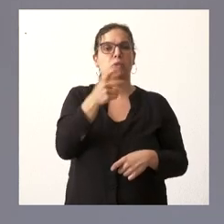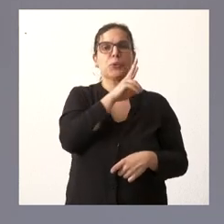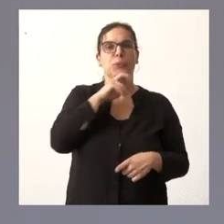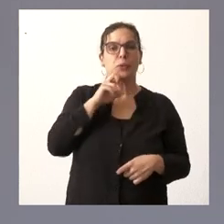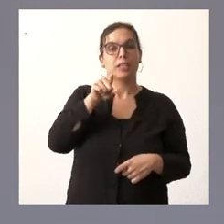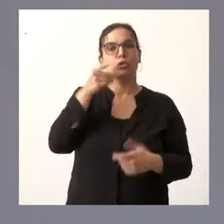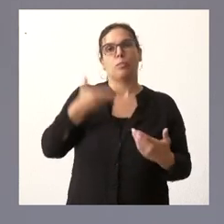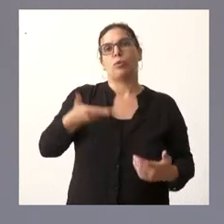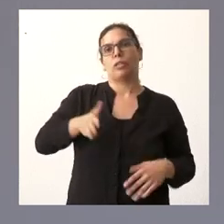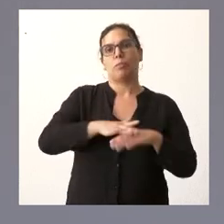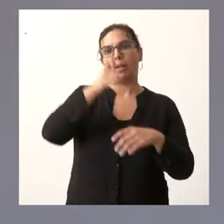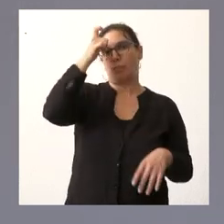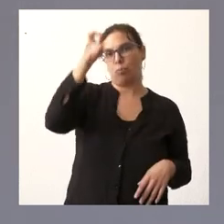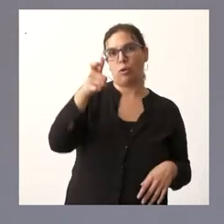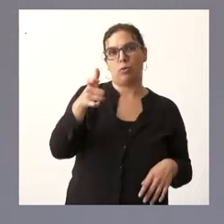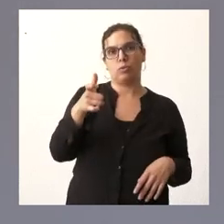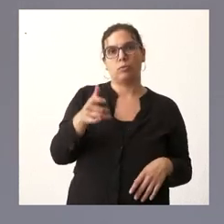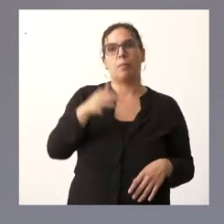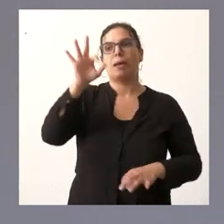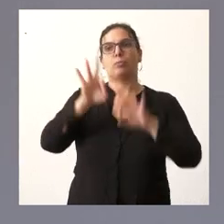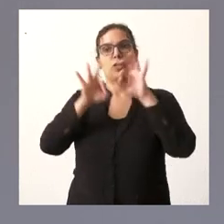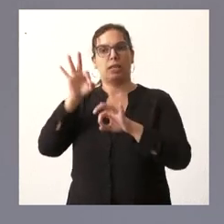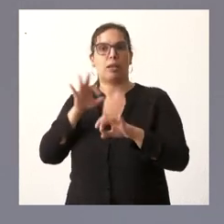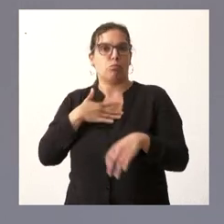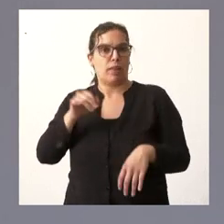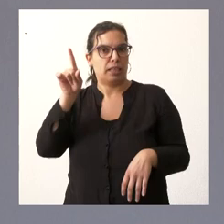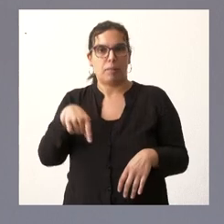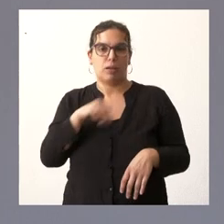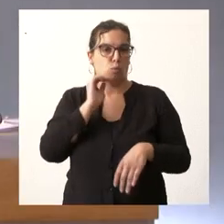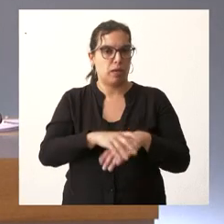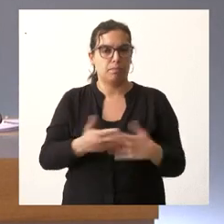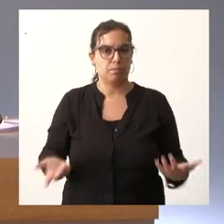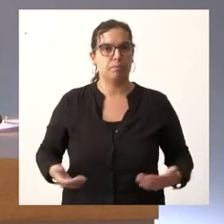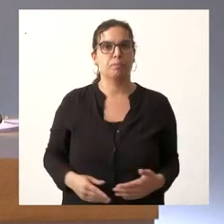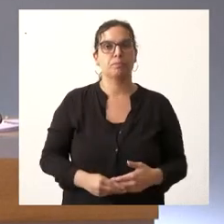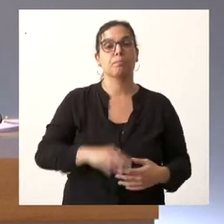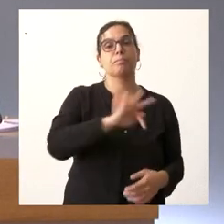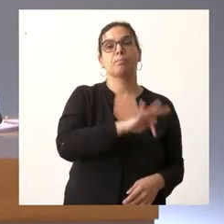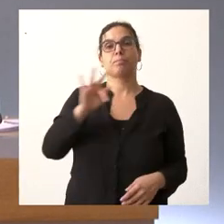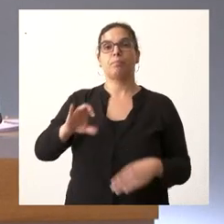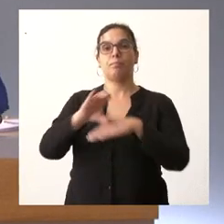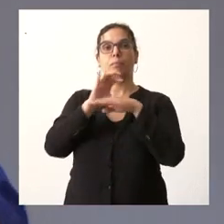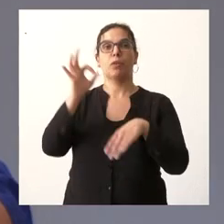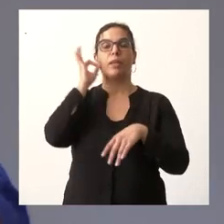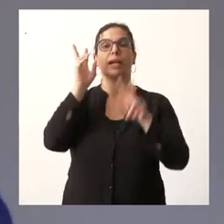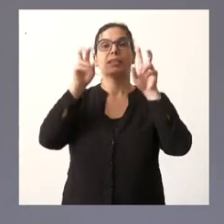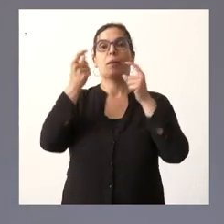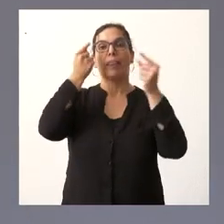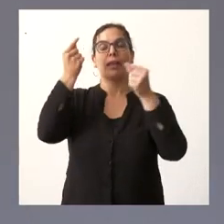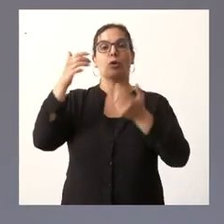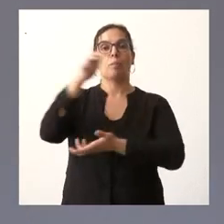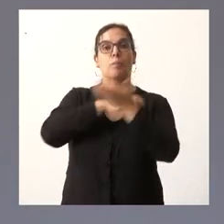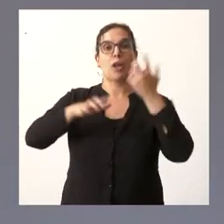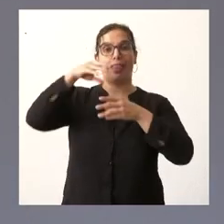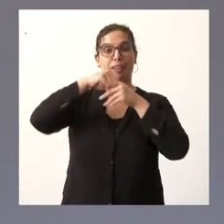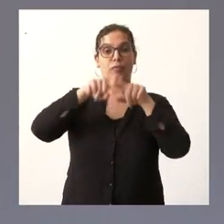en el mundo rural y no es incompatible con establecer ratios y por tanto aplicar los mismos Sí, respecto a los datos de violencia intrafamiliar en este momento